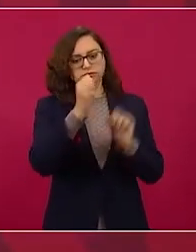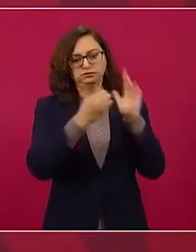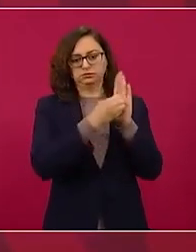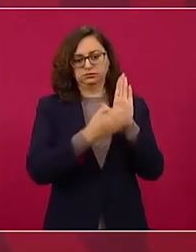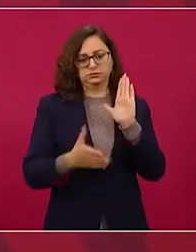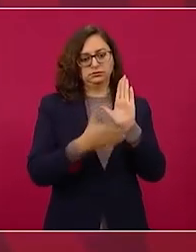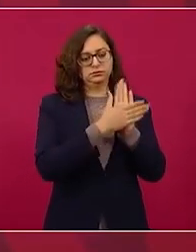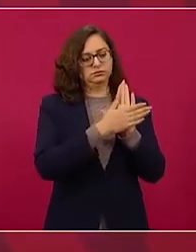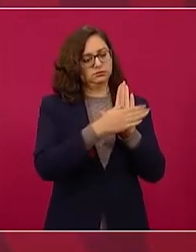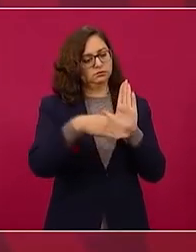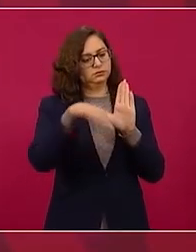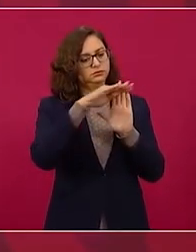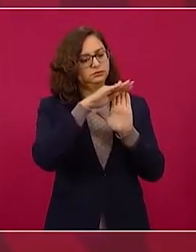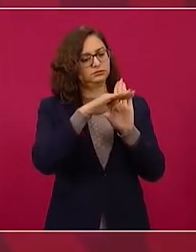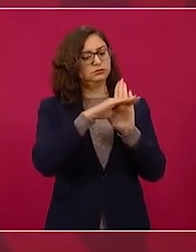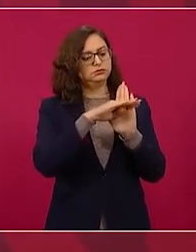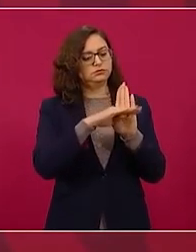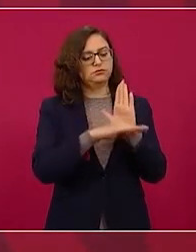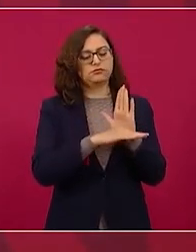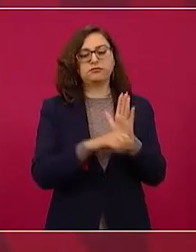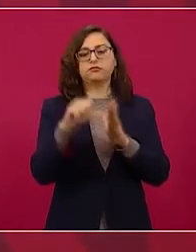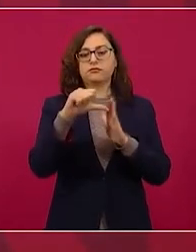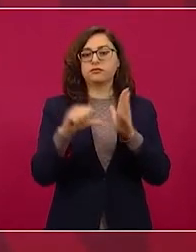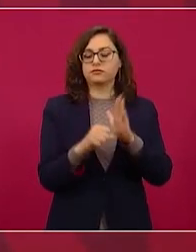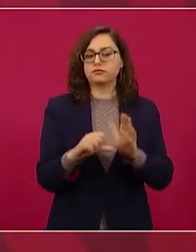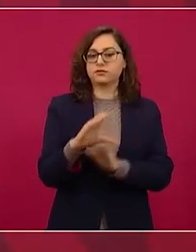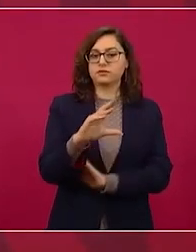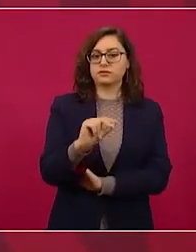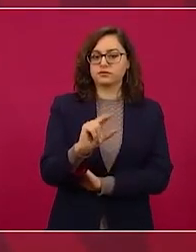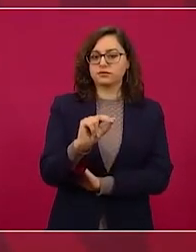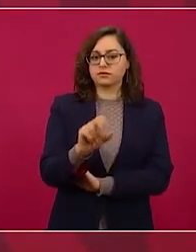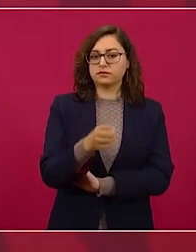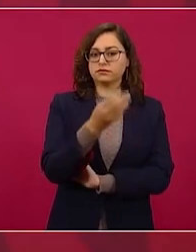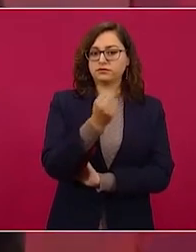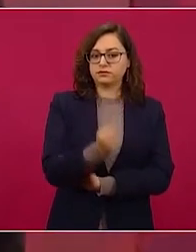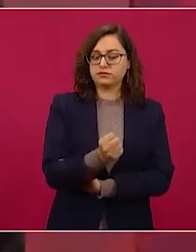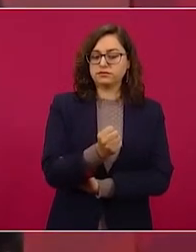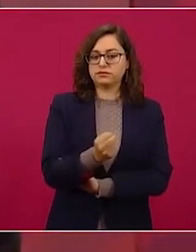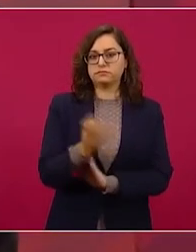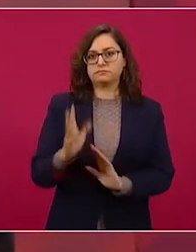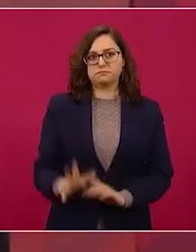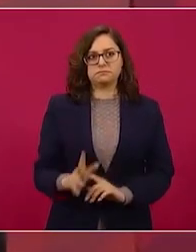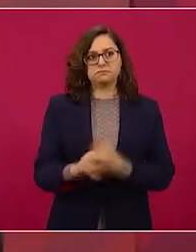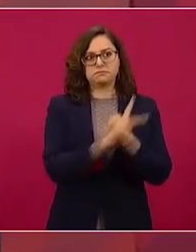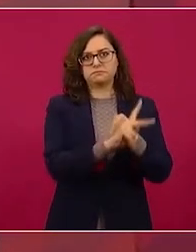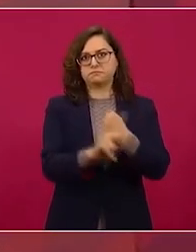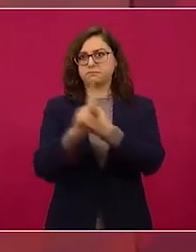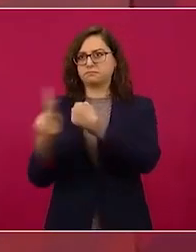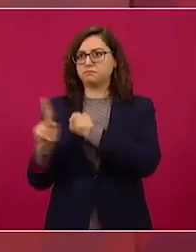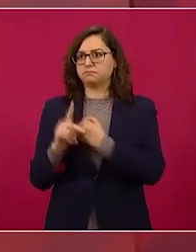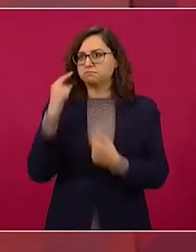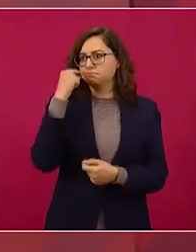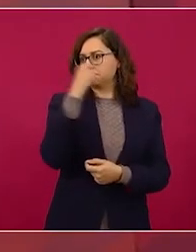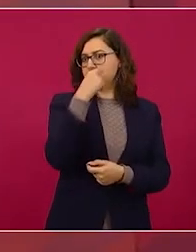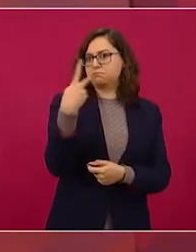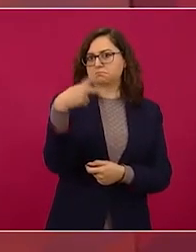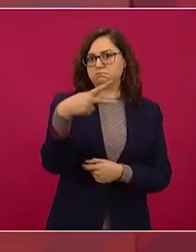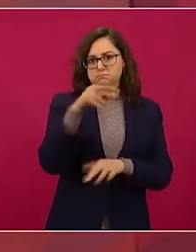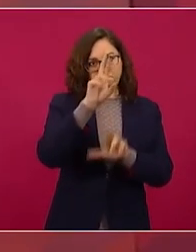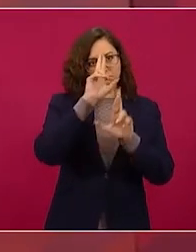estableció en el artículo 89 sobre la no intervención, autodeterminación de los pueblos,